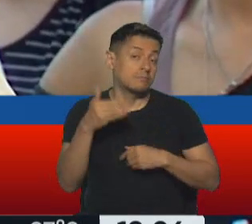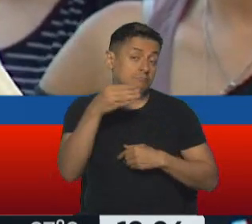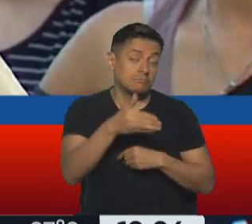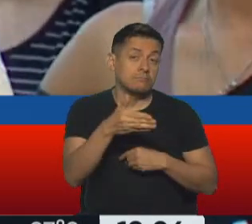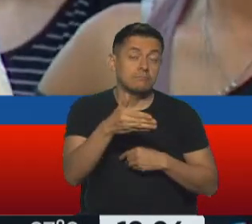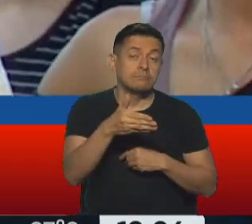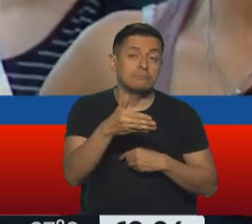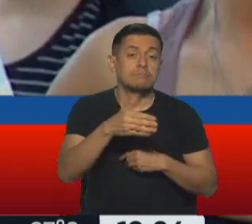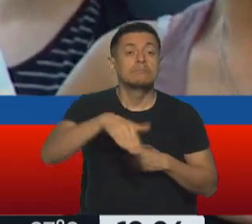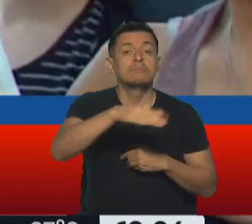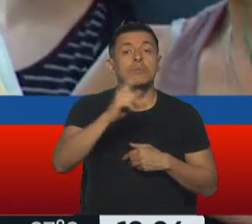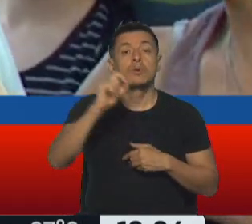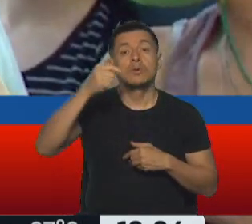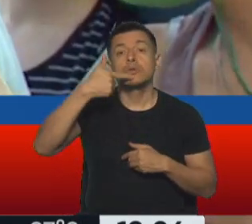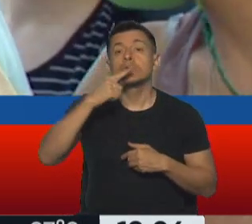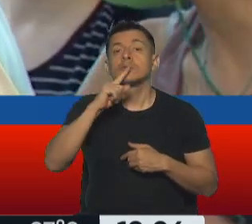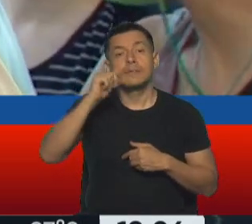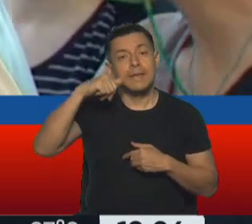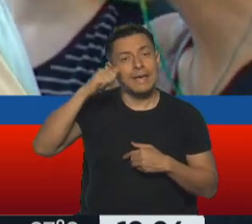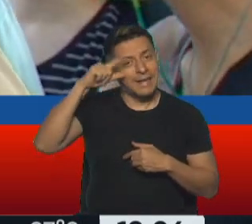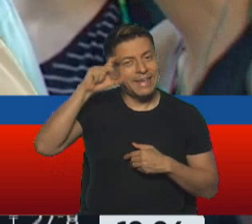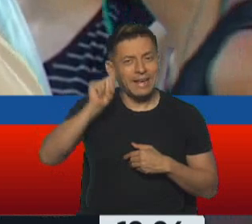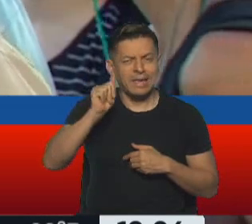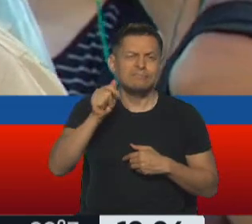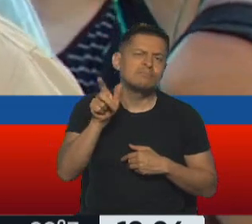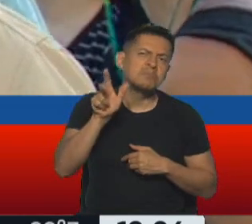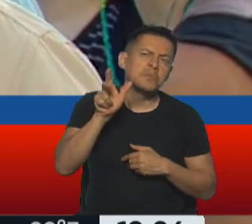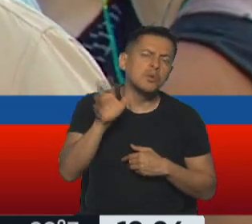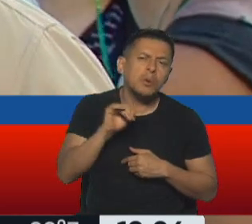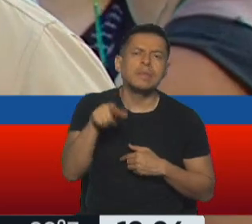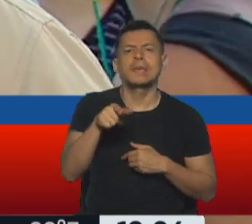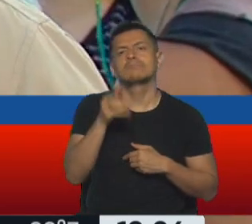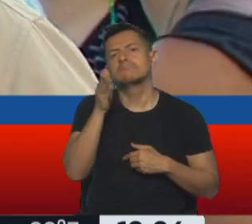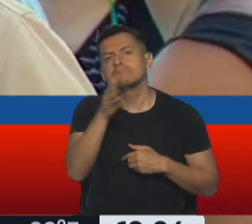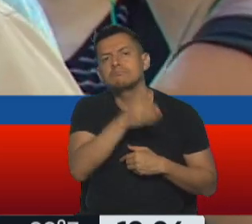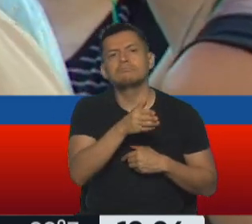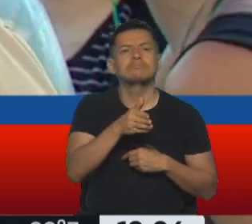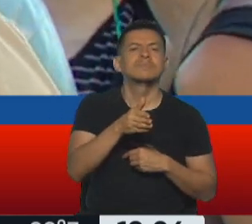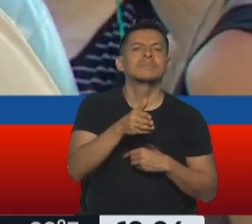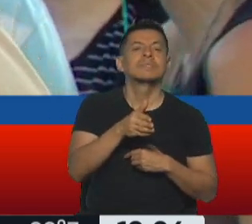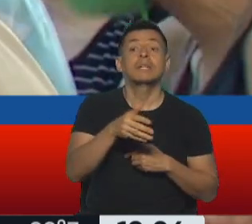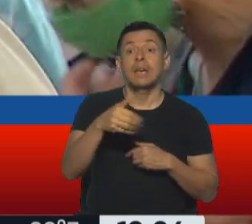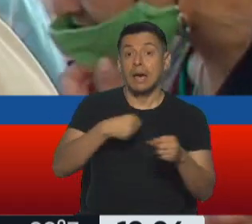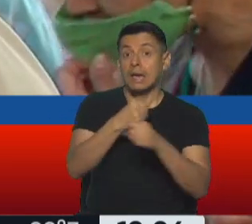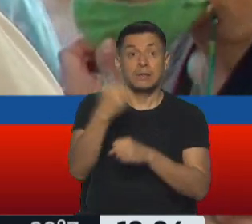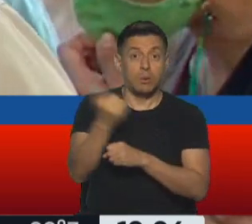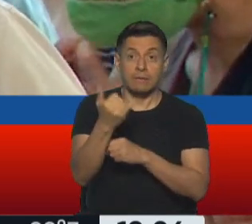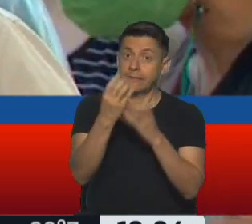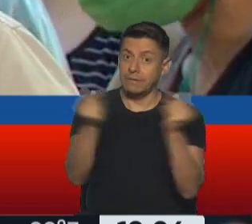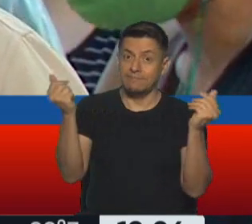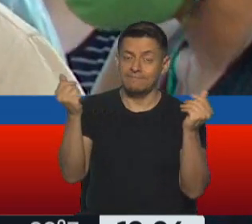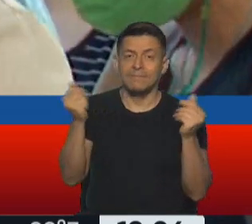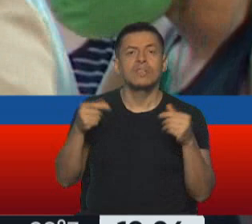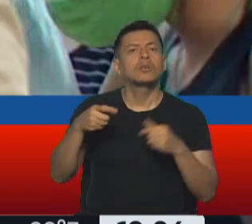la costanera. Todos los días tenemos cosas. Después hago mucho medio, la última semana y el cierre es el jueves. Pero todos los días, las